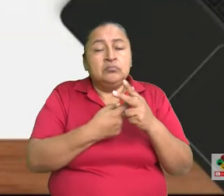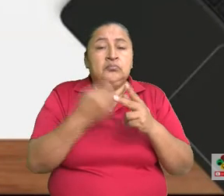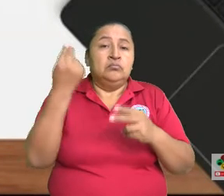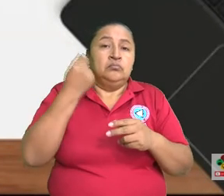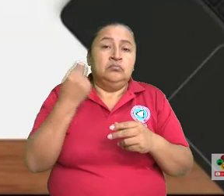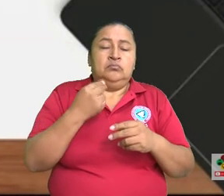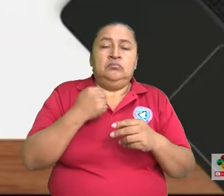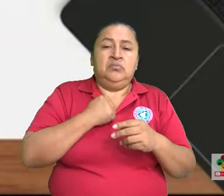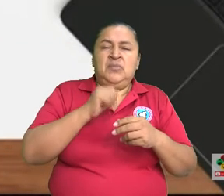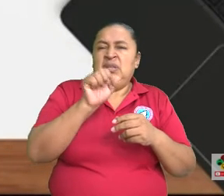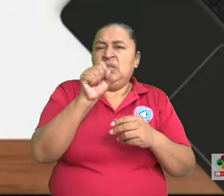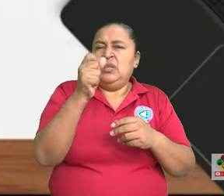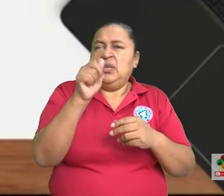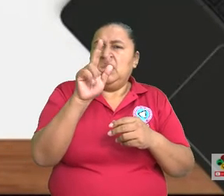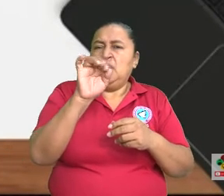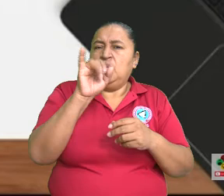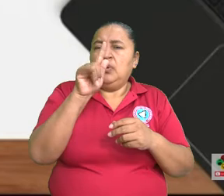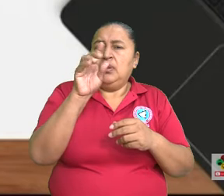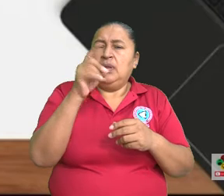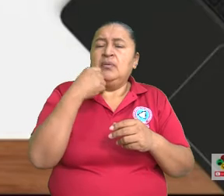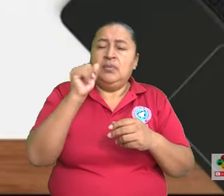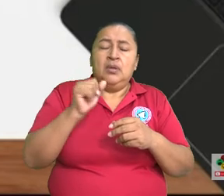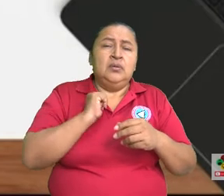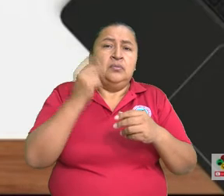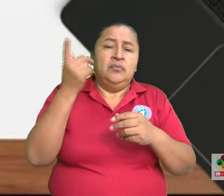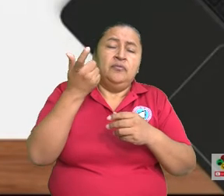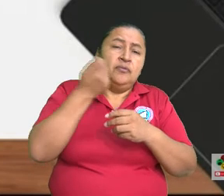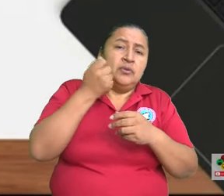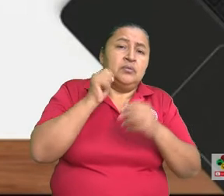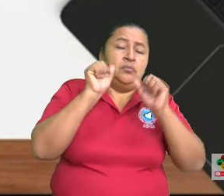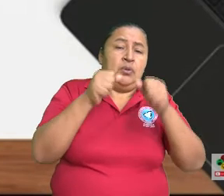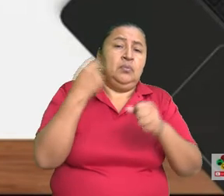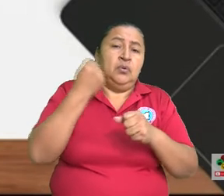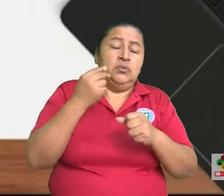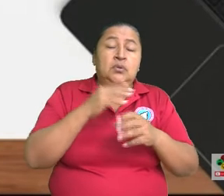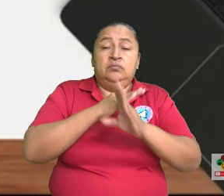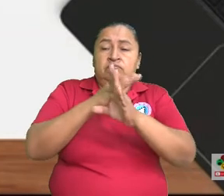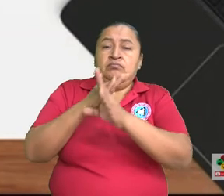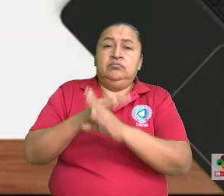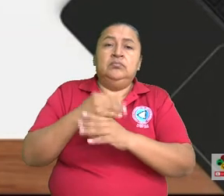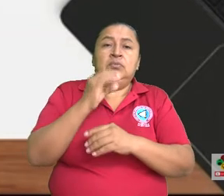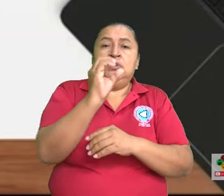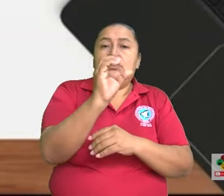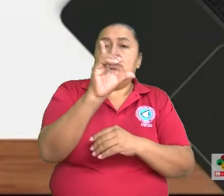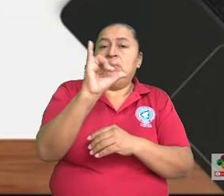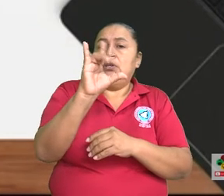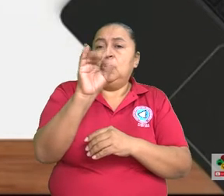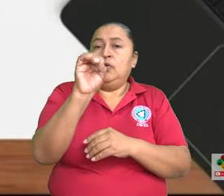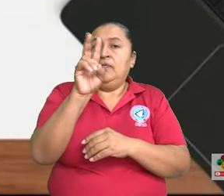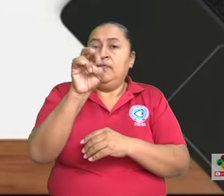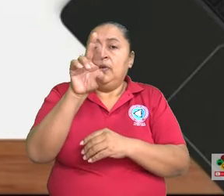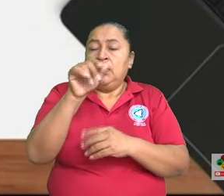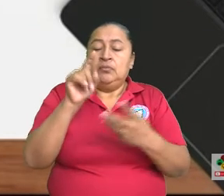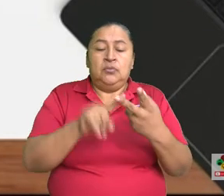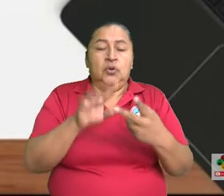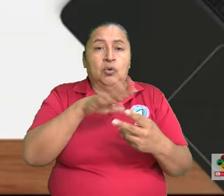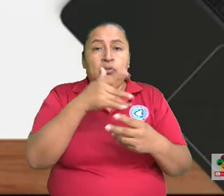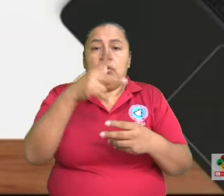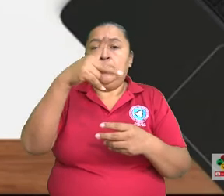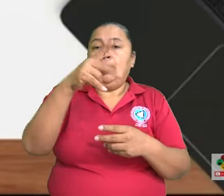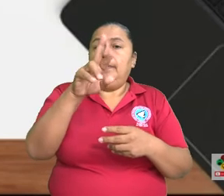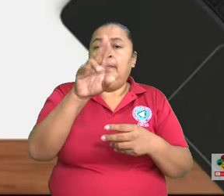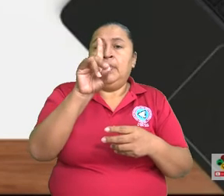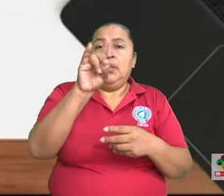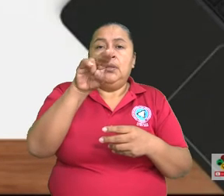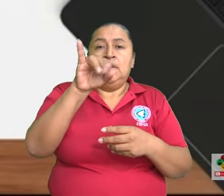utilizamos esteroides. Como se asocia mucho a infecciones virales, podemos utilizar algunos antivirales como la ciclovir. Dentro de los esteroides de la prednisona, pues,